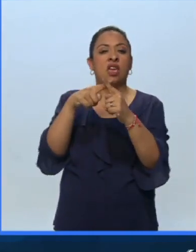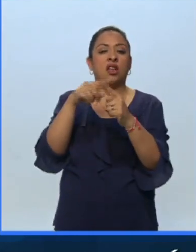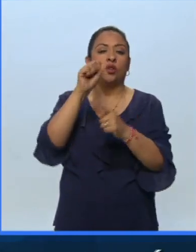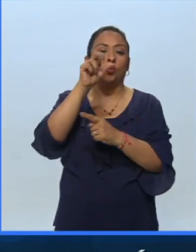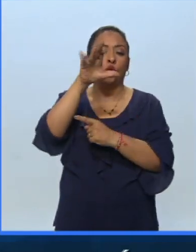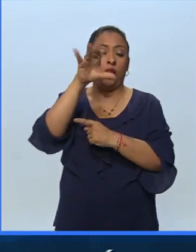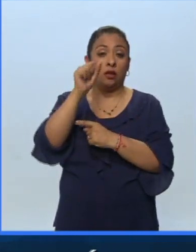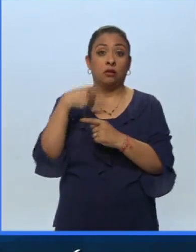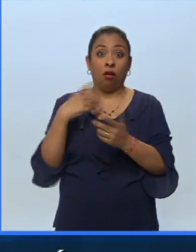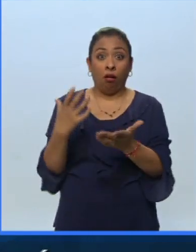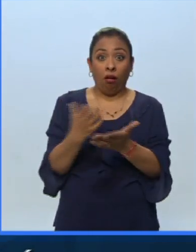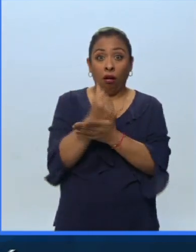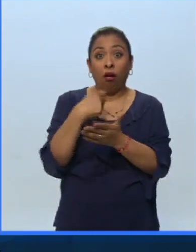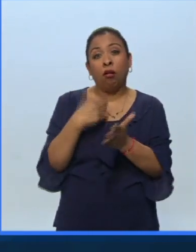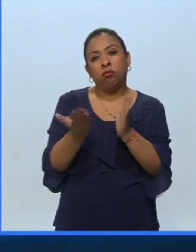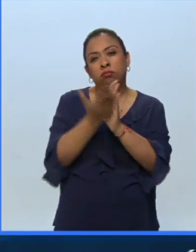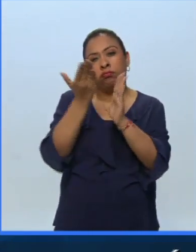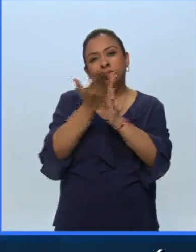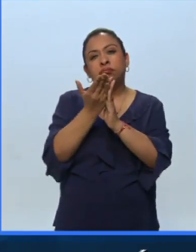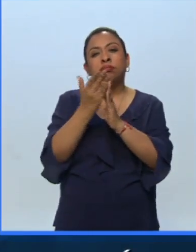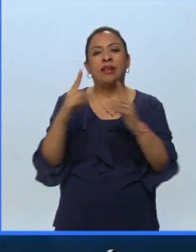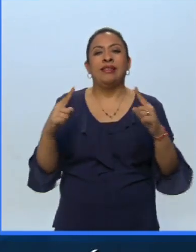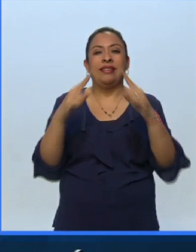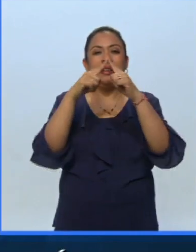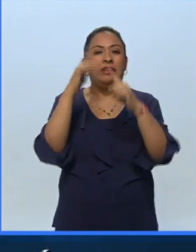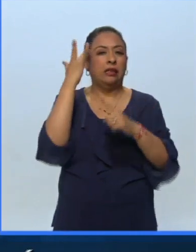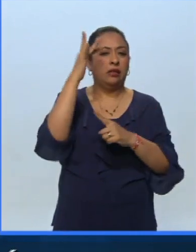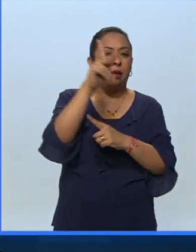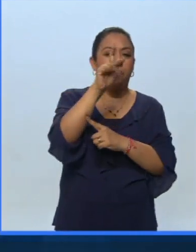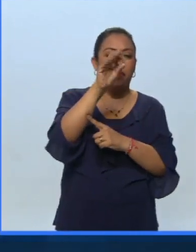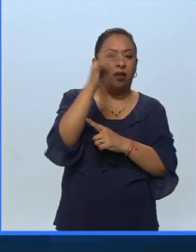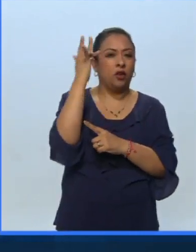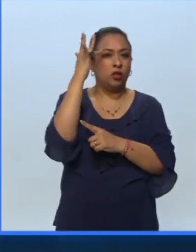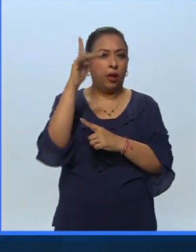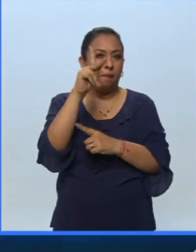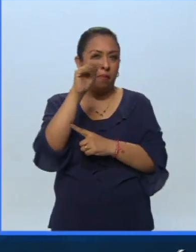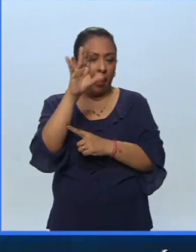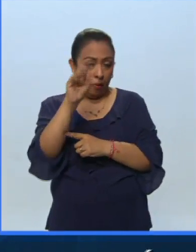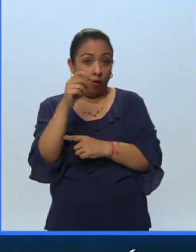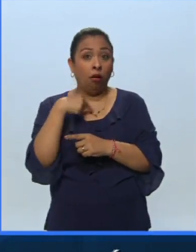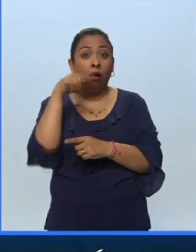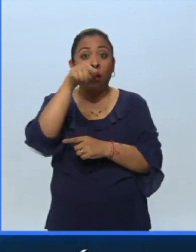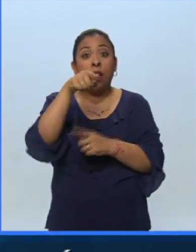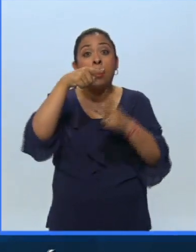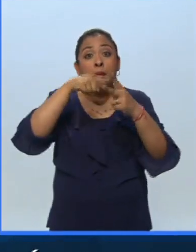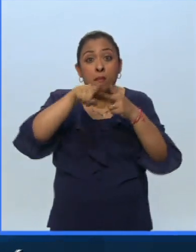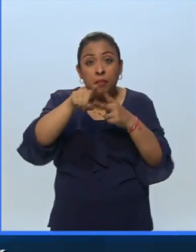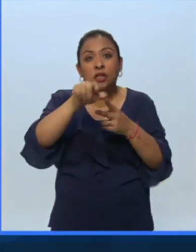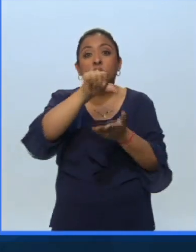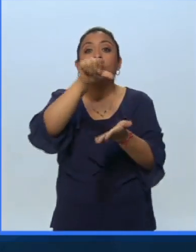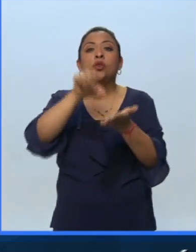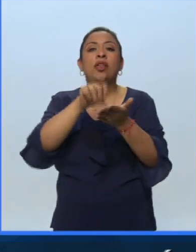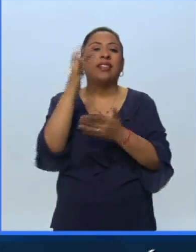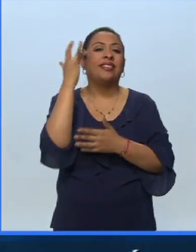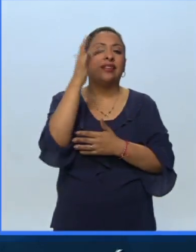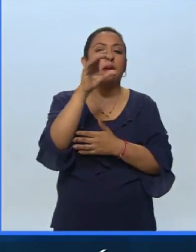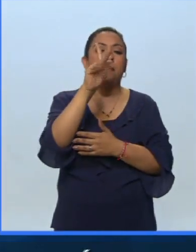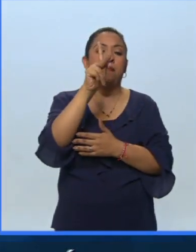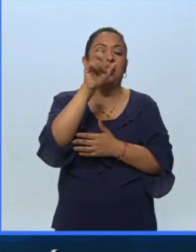victoria construyó ahí la catedral de San Pedro y San Pablo desde ese punto nació la ciudad de San Petersburgo